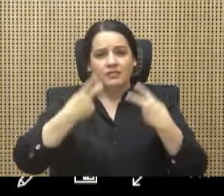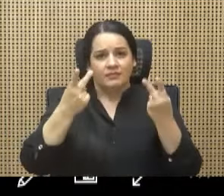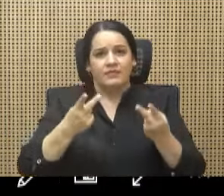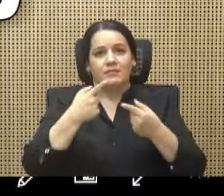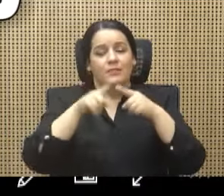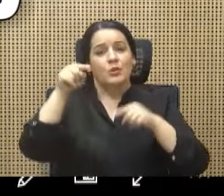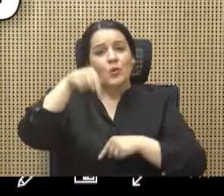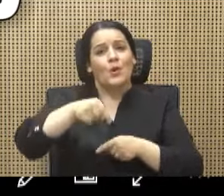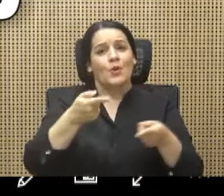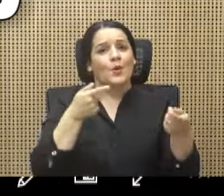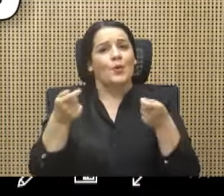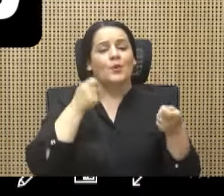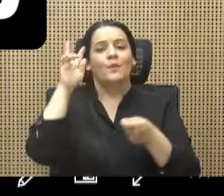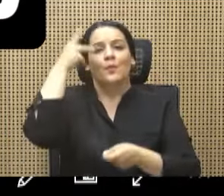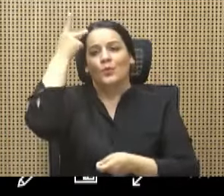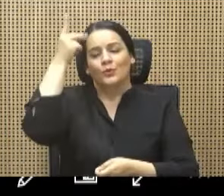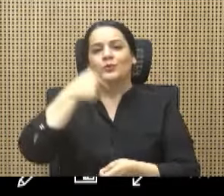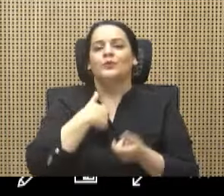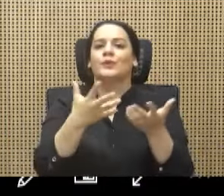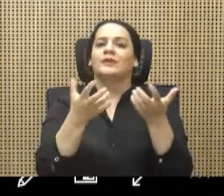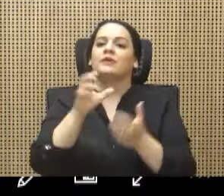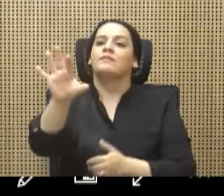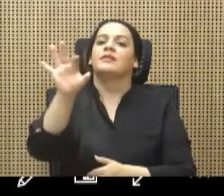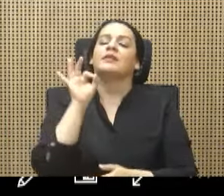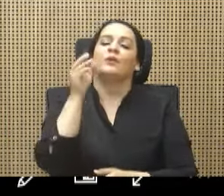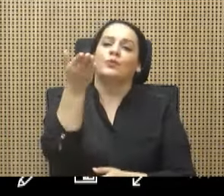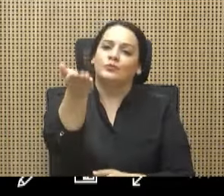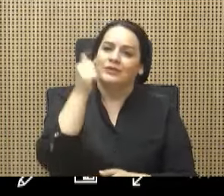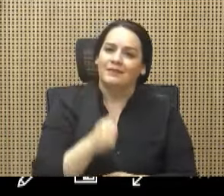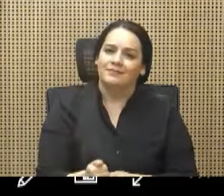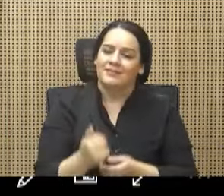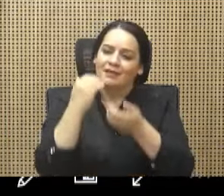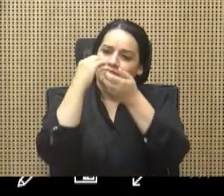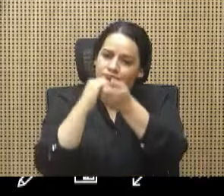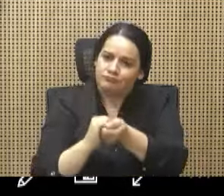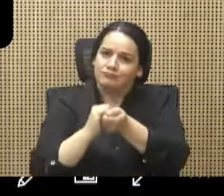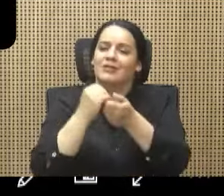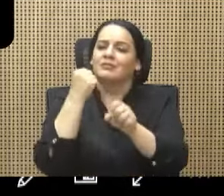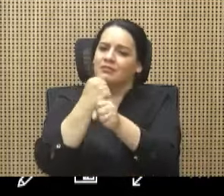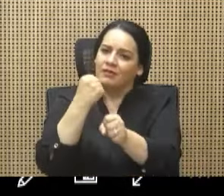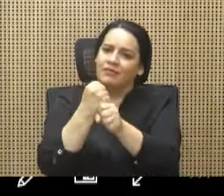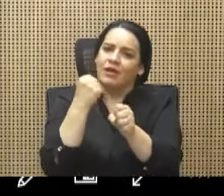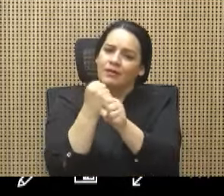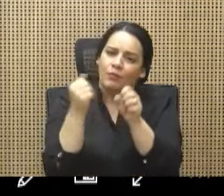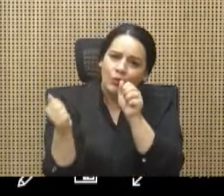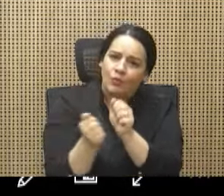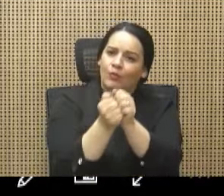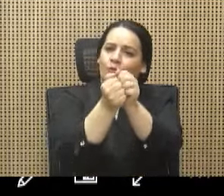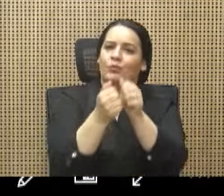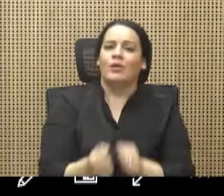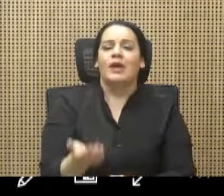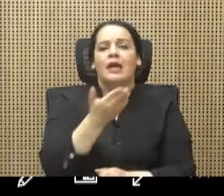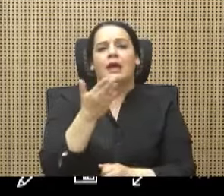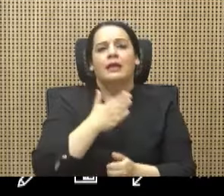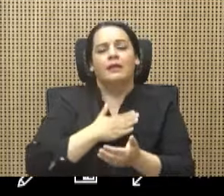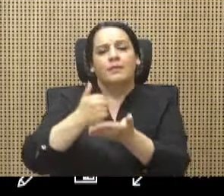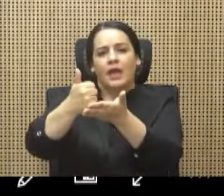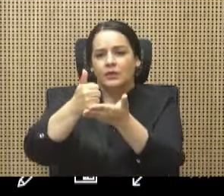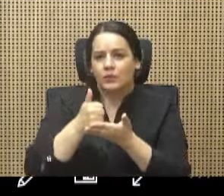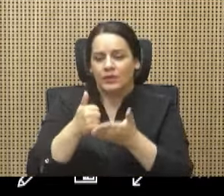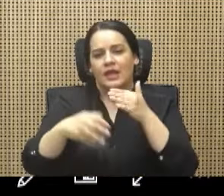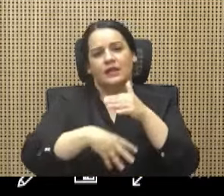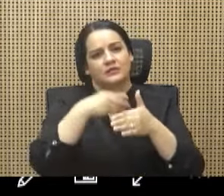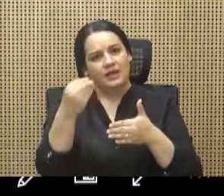control político, yo quiero invitarlo a usted a que hagamos junta, a que trabajemos juntos, a que me ayude a